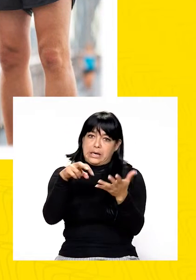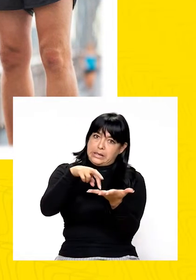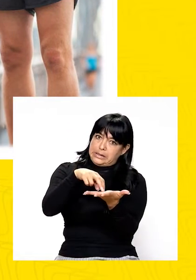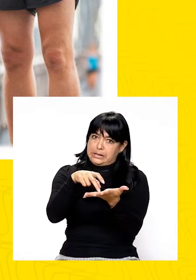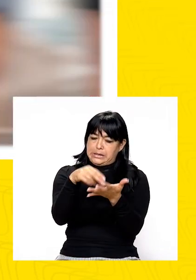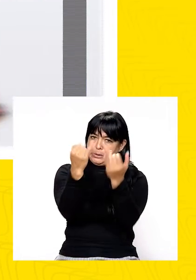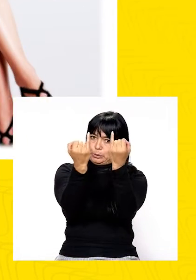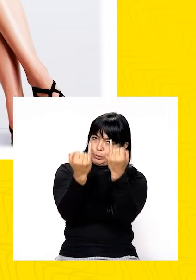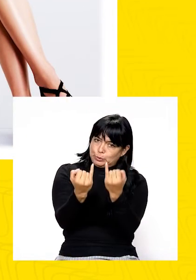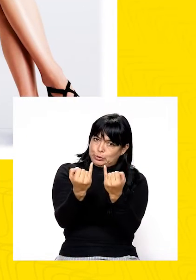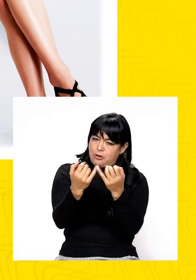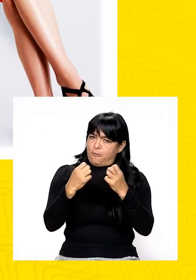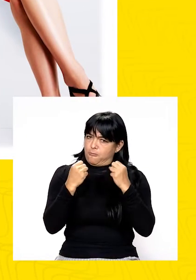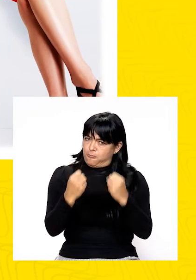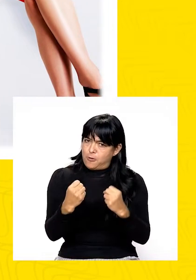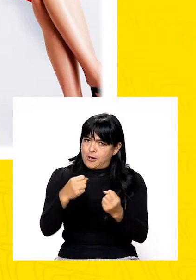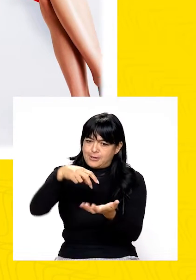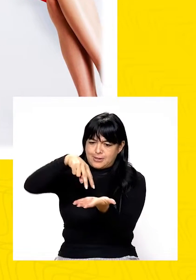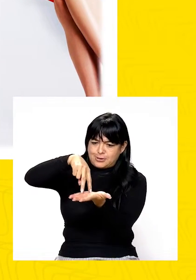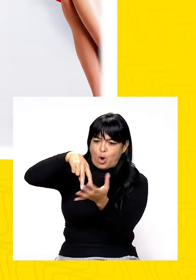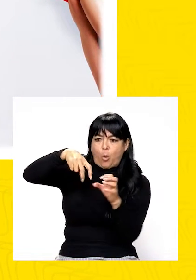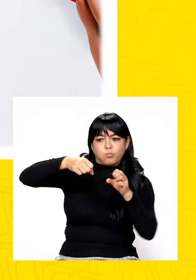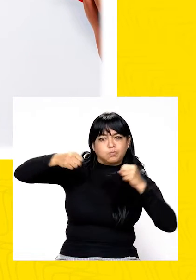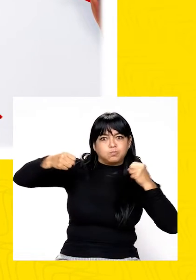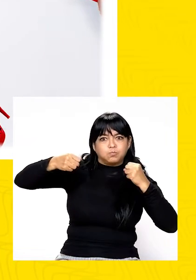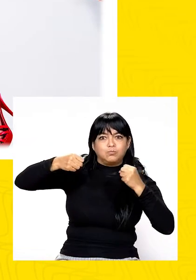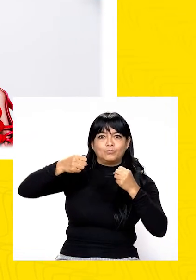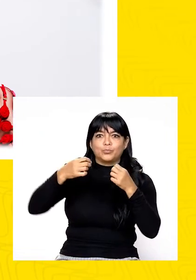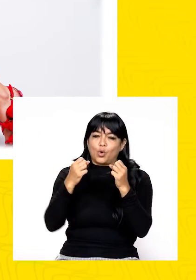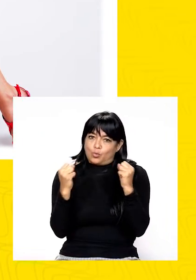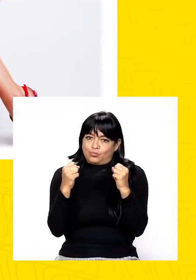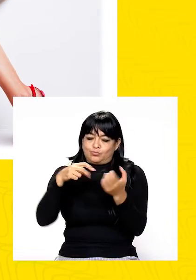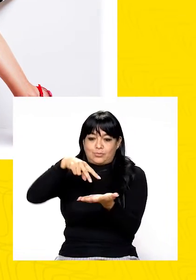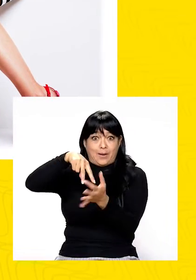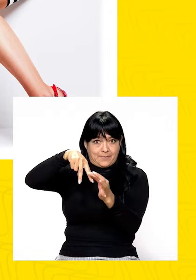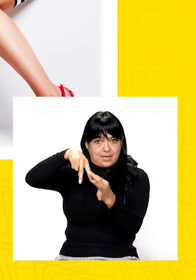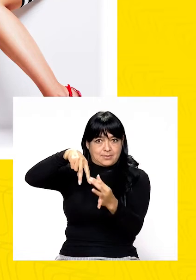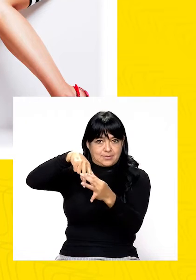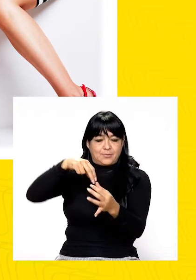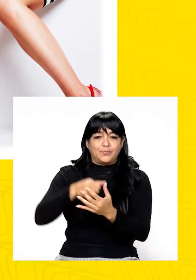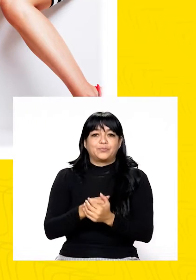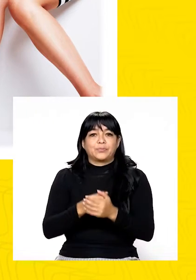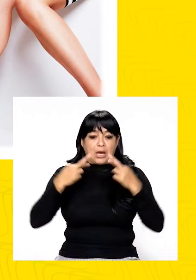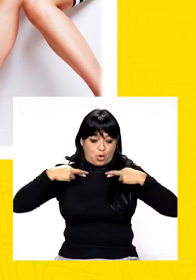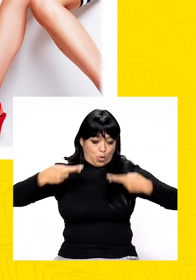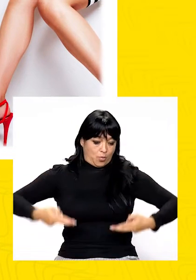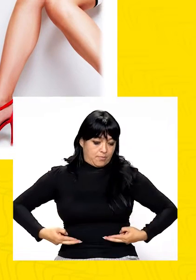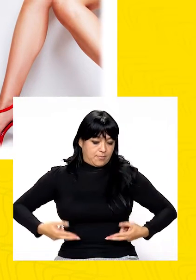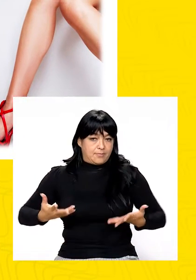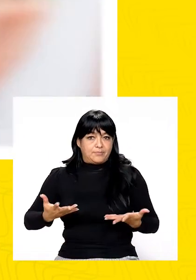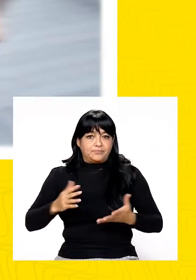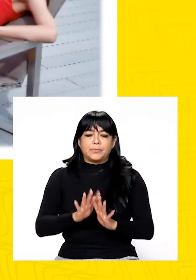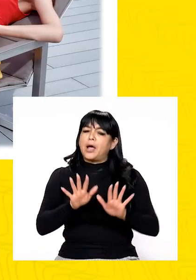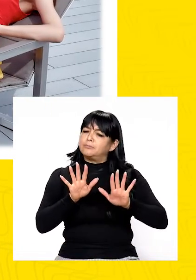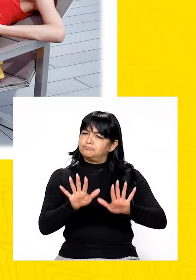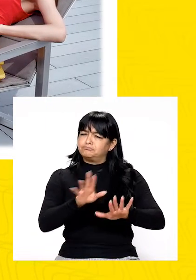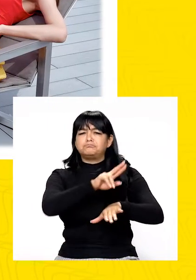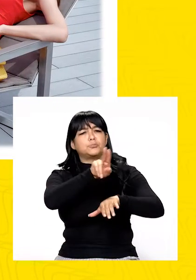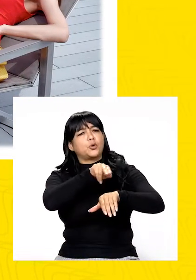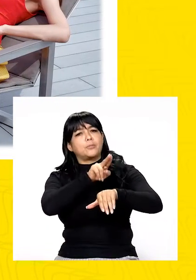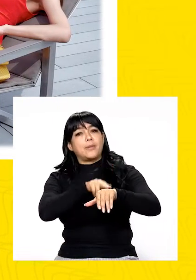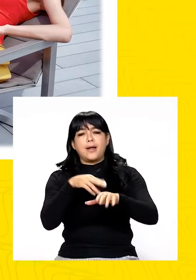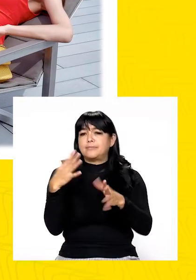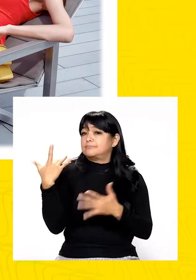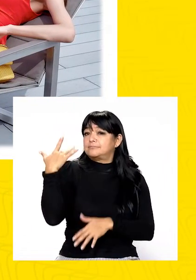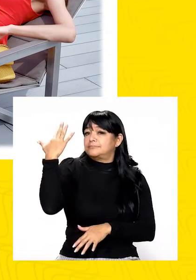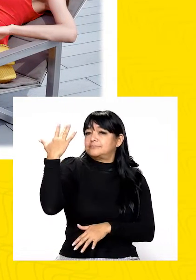gruesas, enclenques, flacas, fuertes, gordas, robustas. Ojos Forma